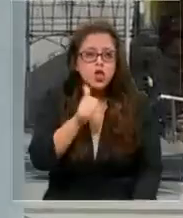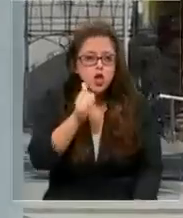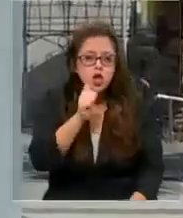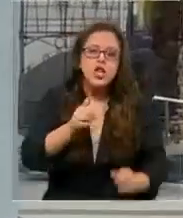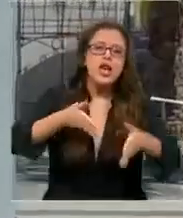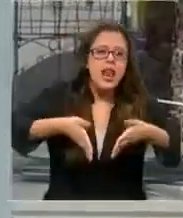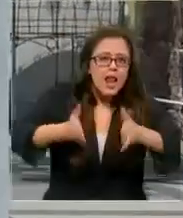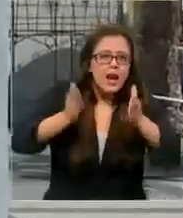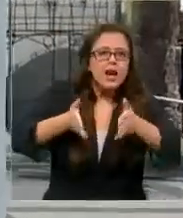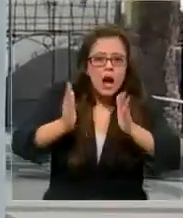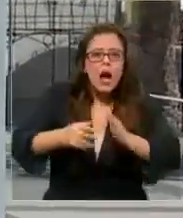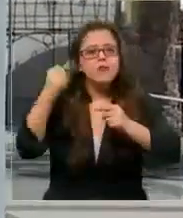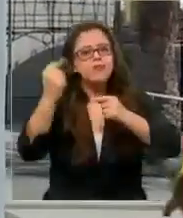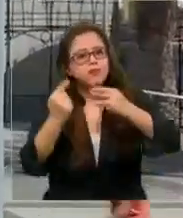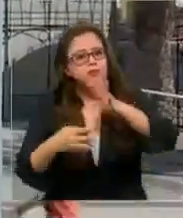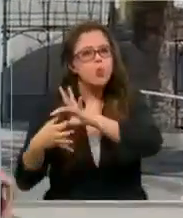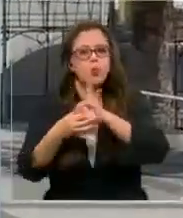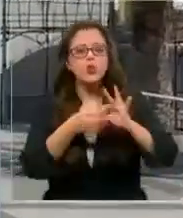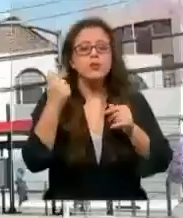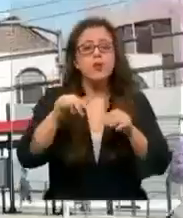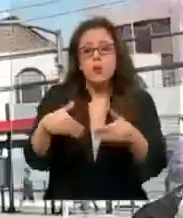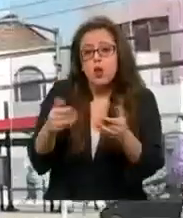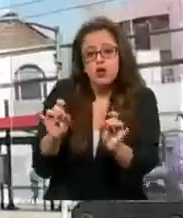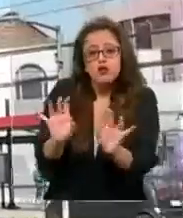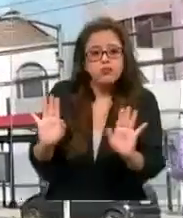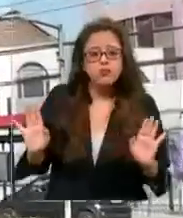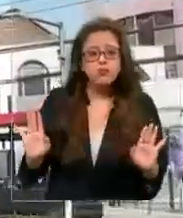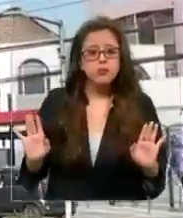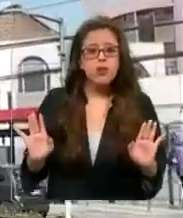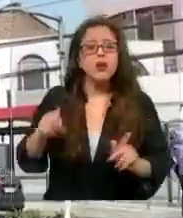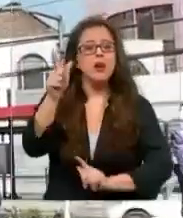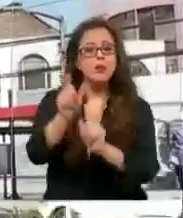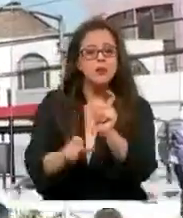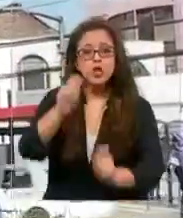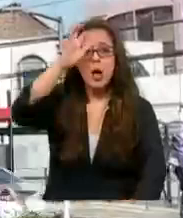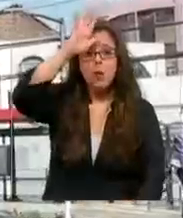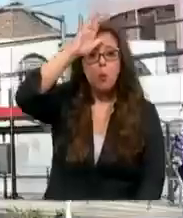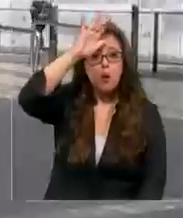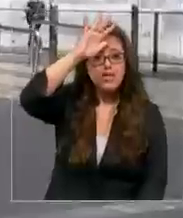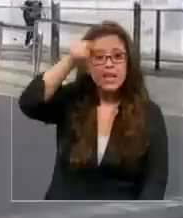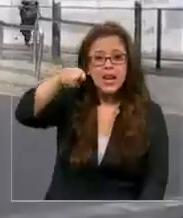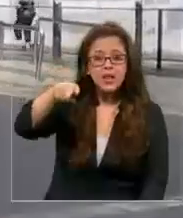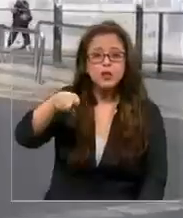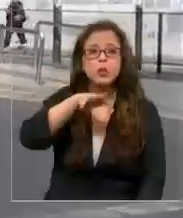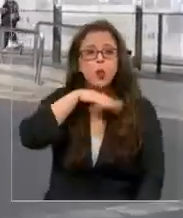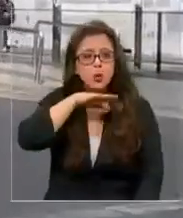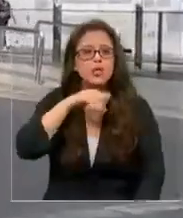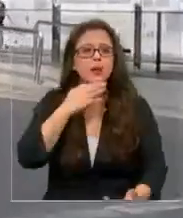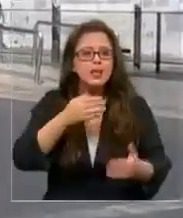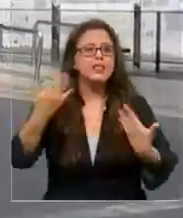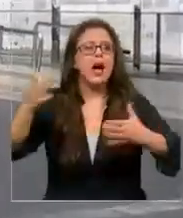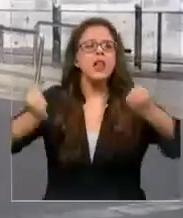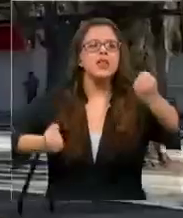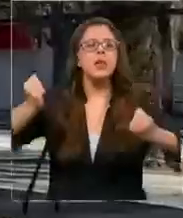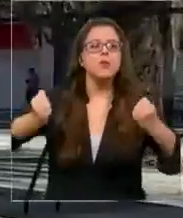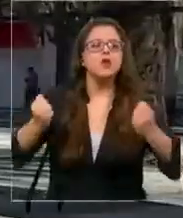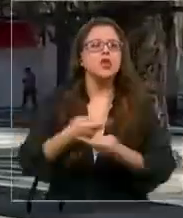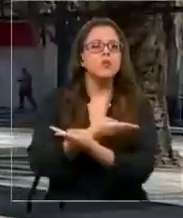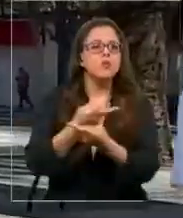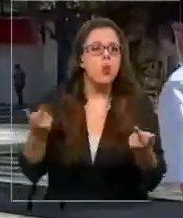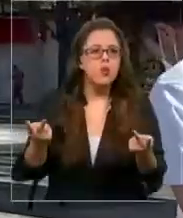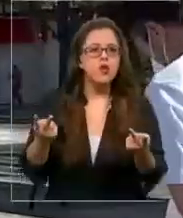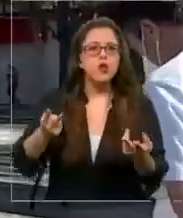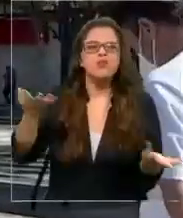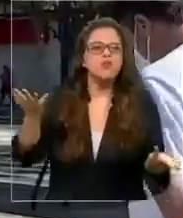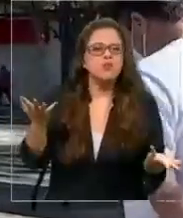en las calles, un montón de cosas, y yo creo que por eso pasa. Y a las personas de Puente Alto que están trabajando ocupan los medios de locomoción, ¿cuáles son? El metro